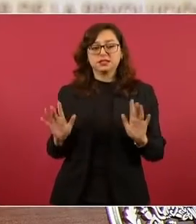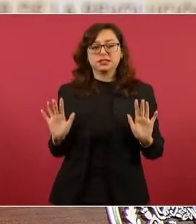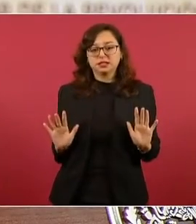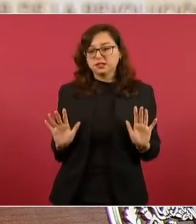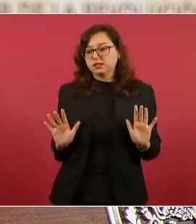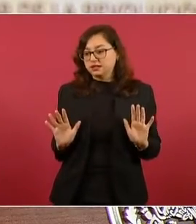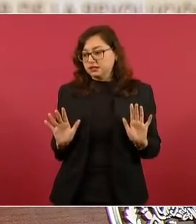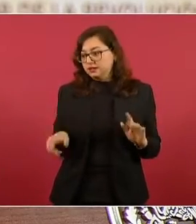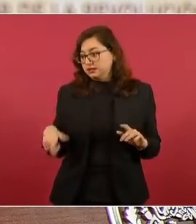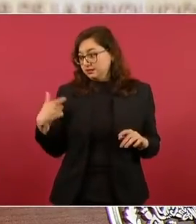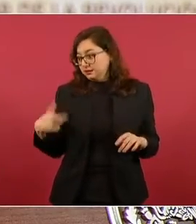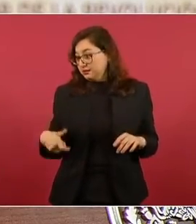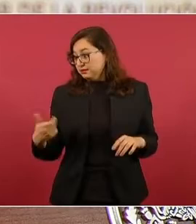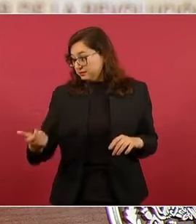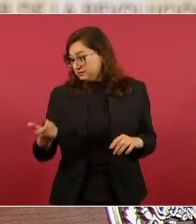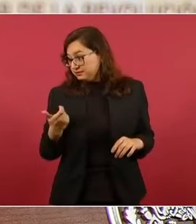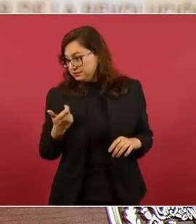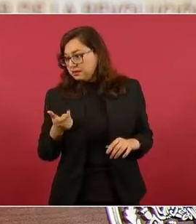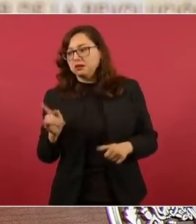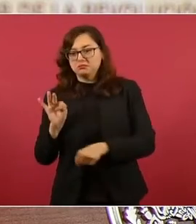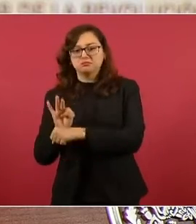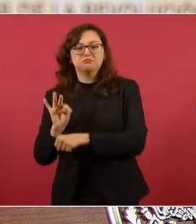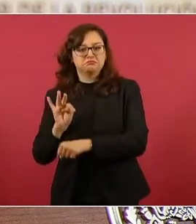de influencia económica.